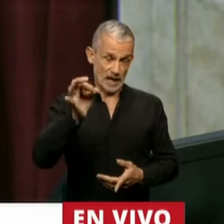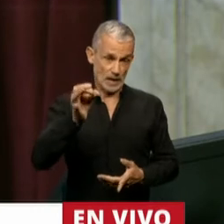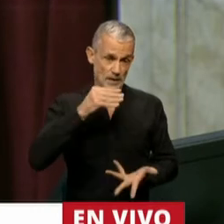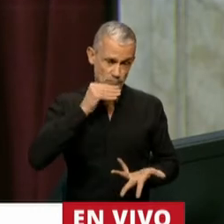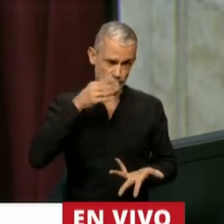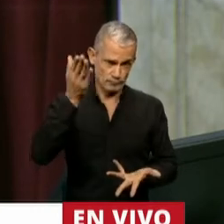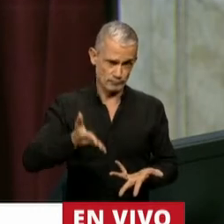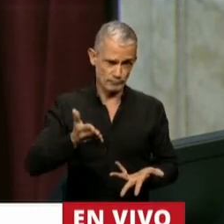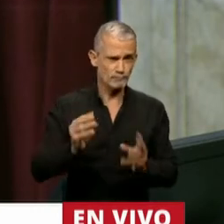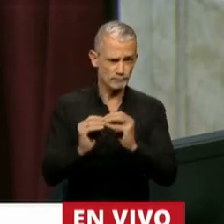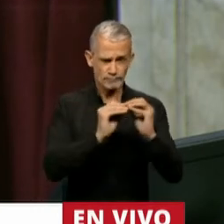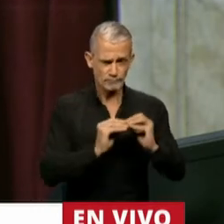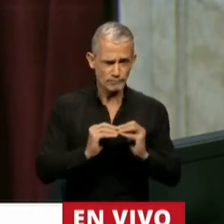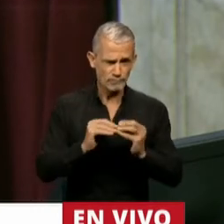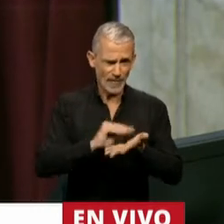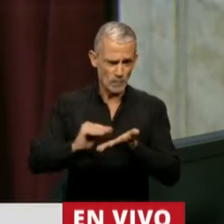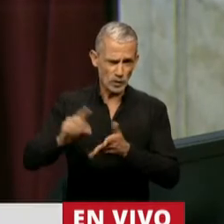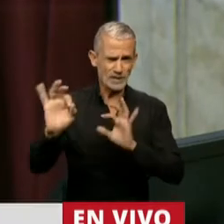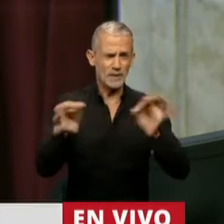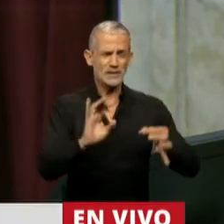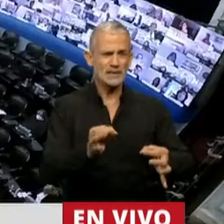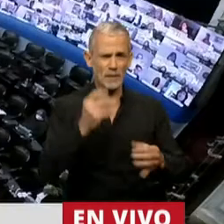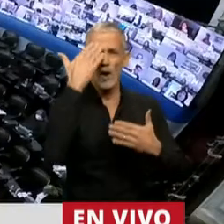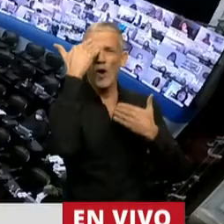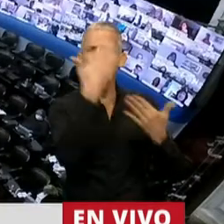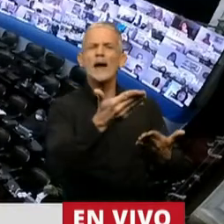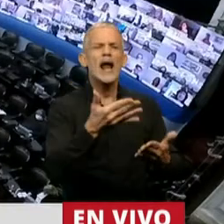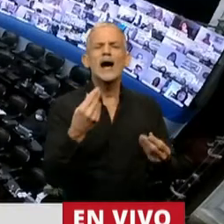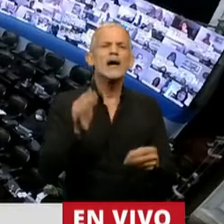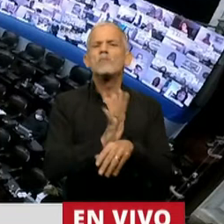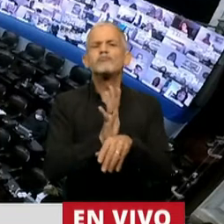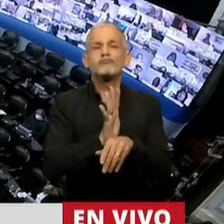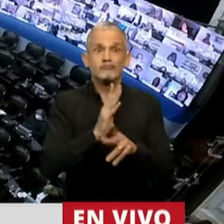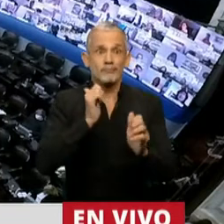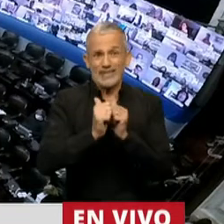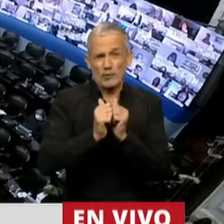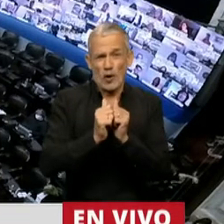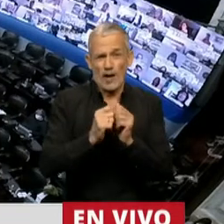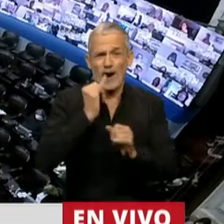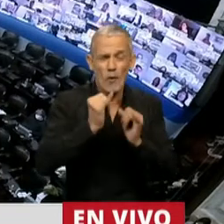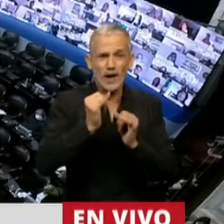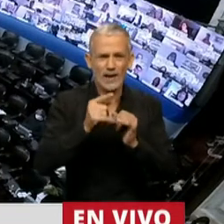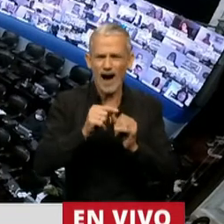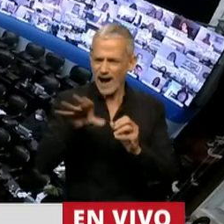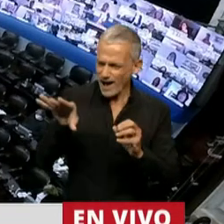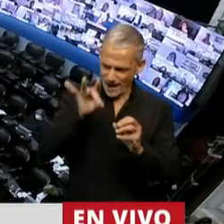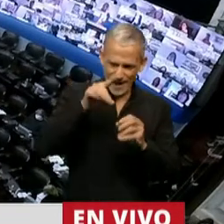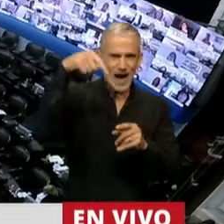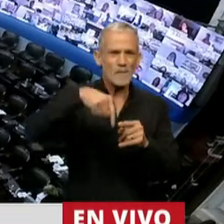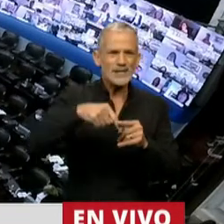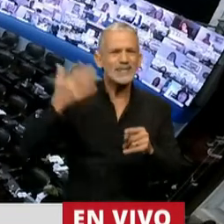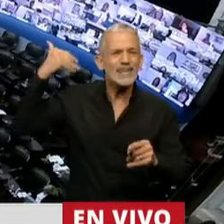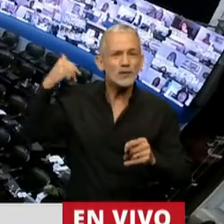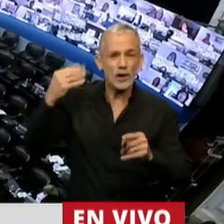presidente, como los colegas saben, todo homenaje es una referencia histórica que cobra sentido en el presente.